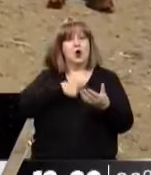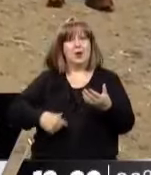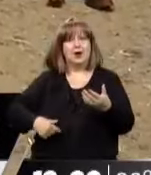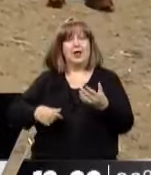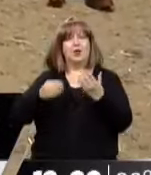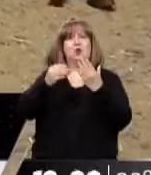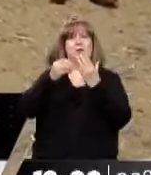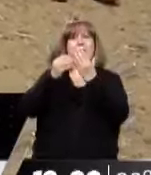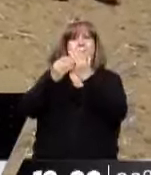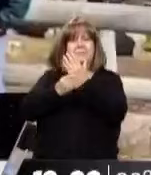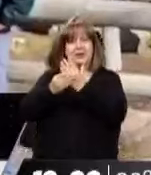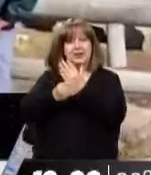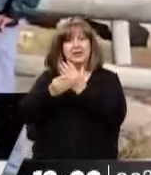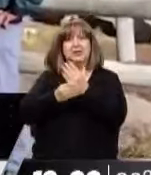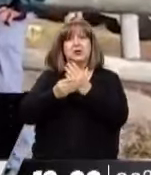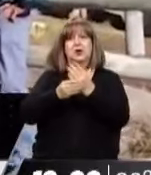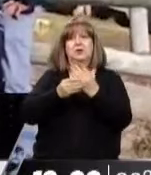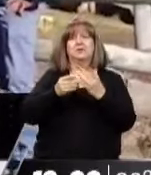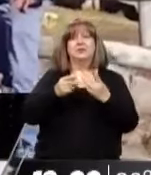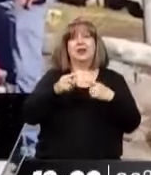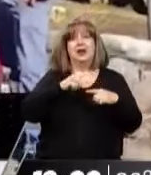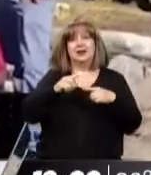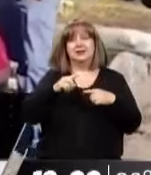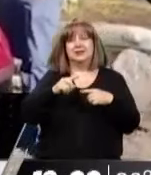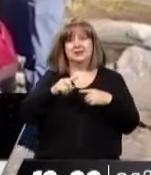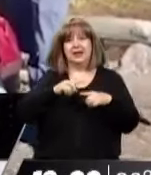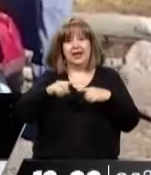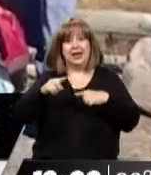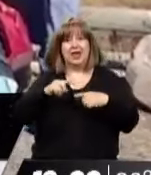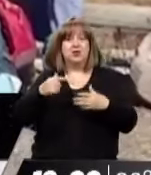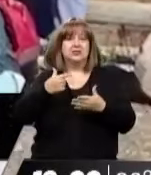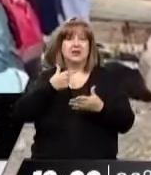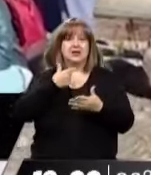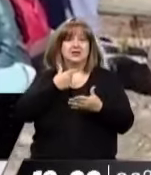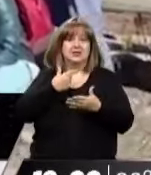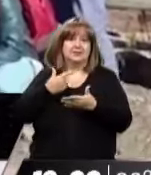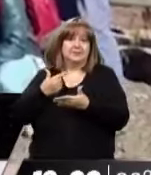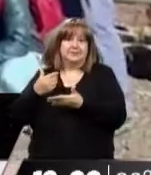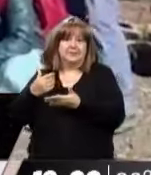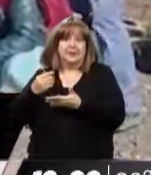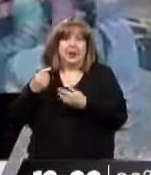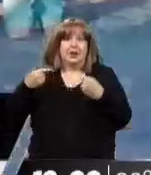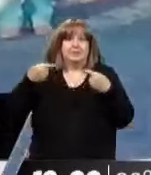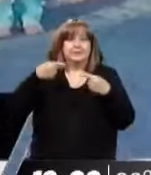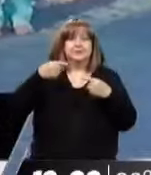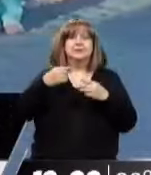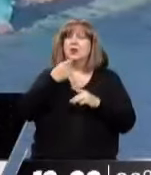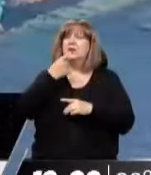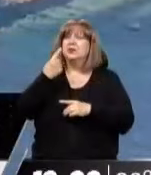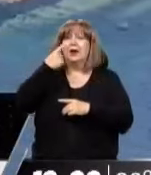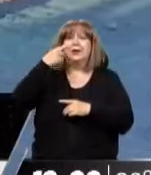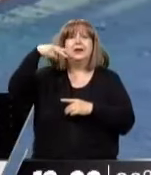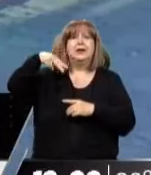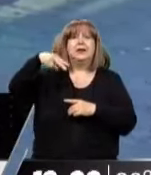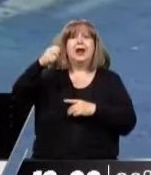su ministro, un legislador nacional y, bueno, y la tensión con el gobierno nacional nuevamente. ¿El INAI presentó